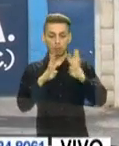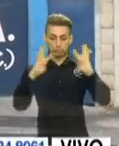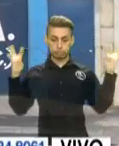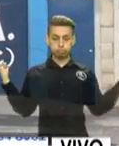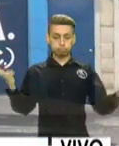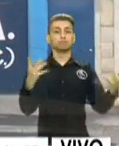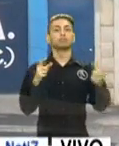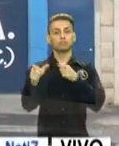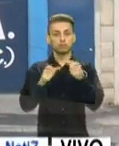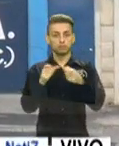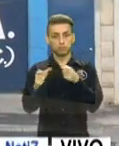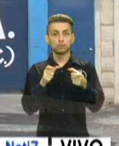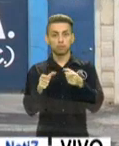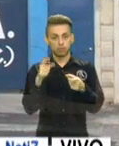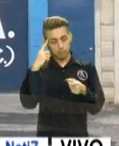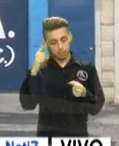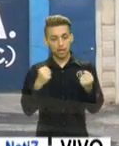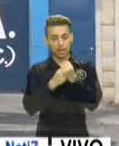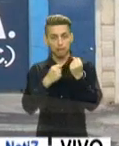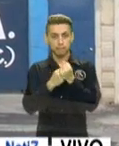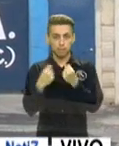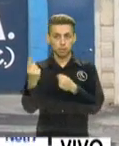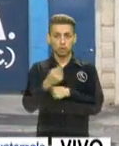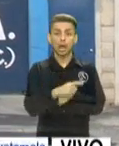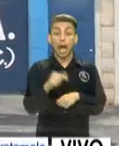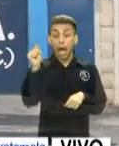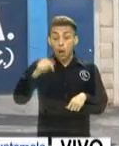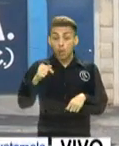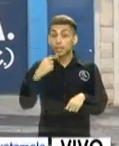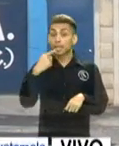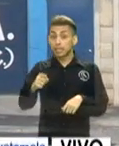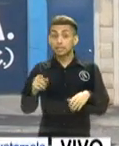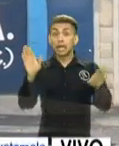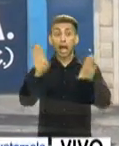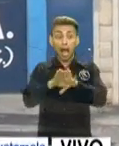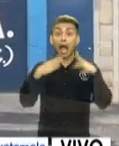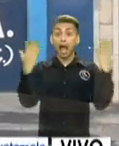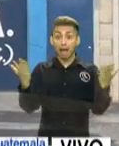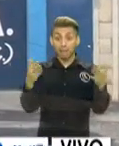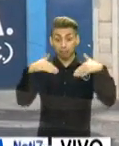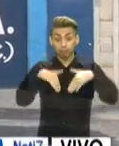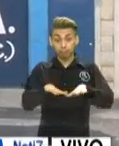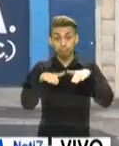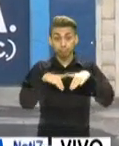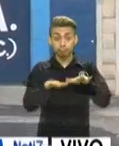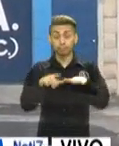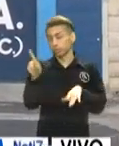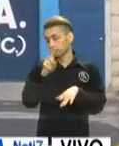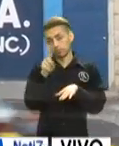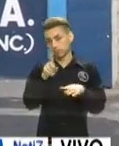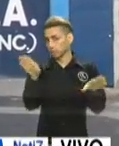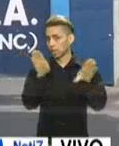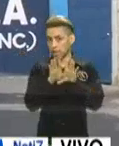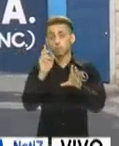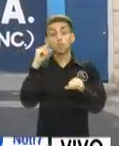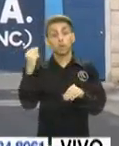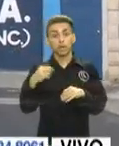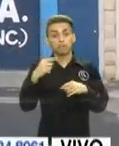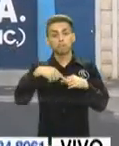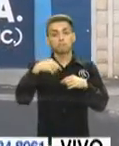Por el momento no se prevé autorizar la reapertura de la maquila, pues puede provocar más contagios.